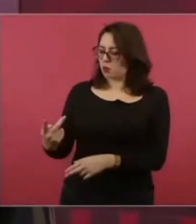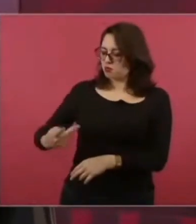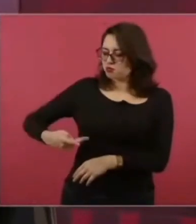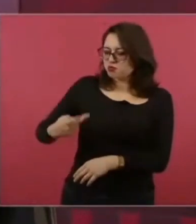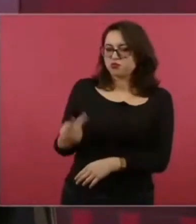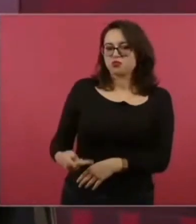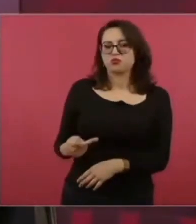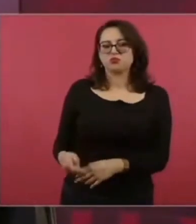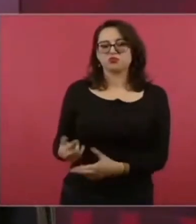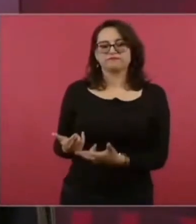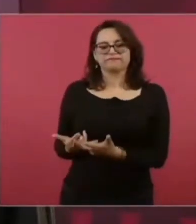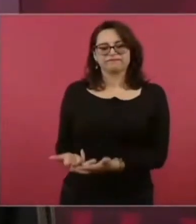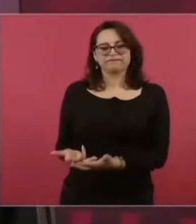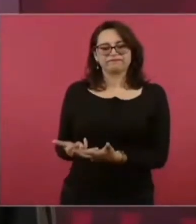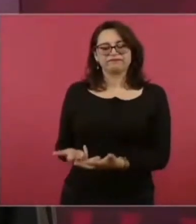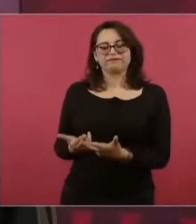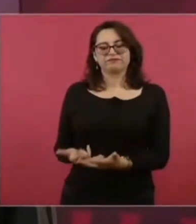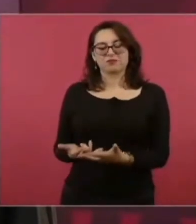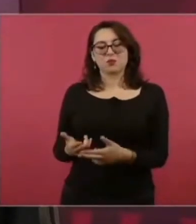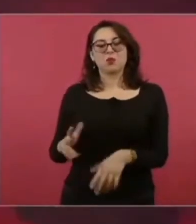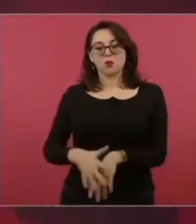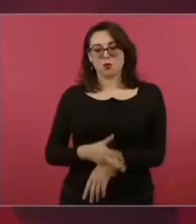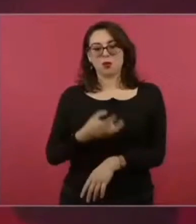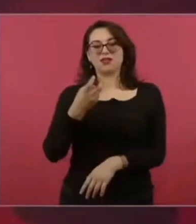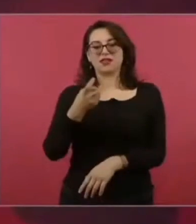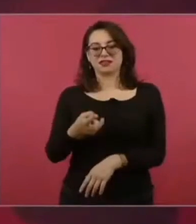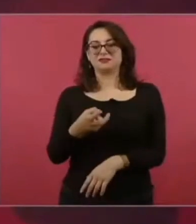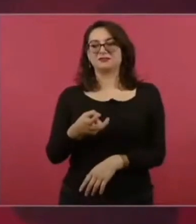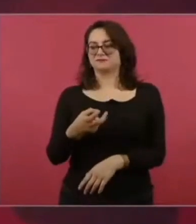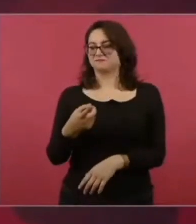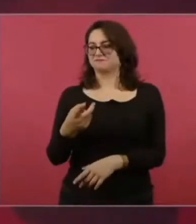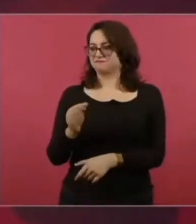salvado, lo que nos ha protegido.